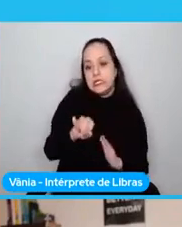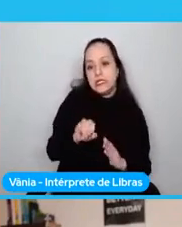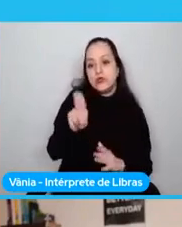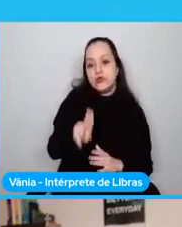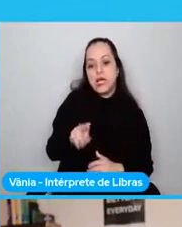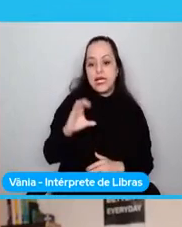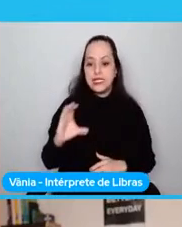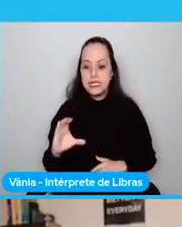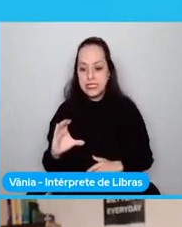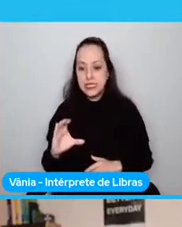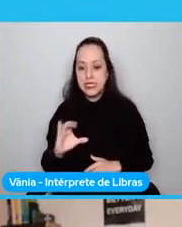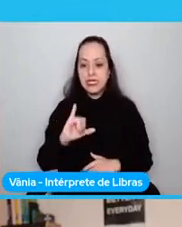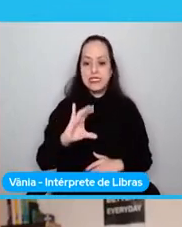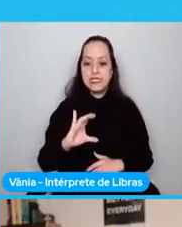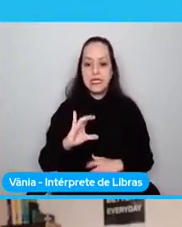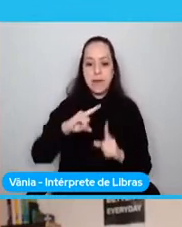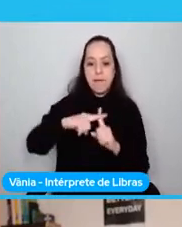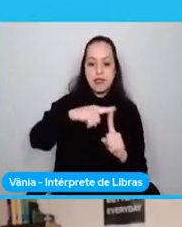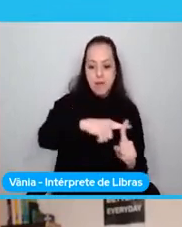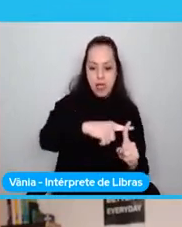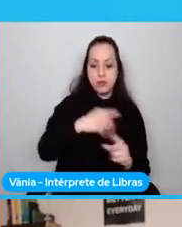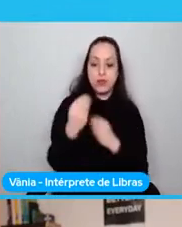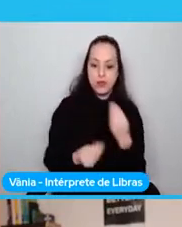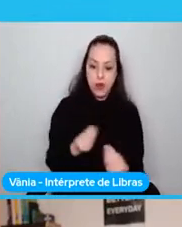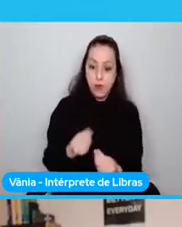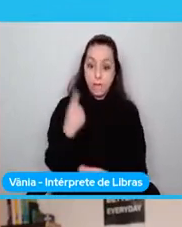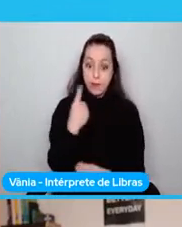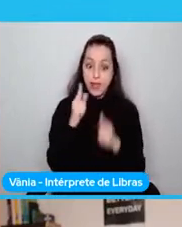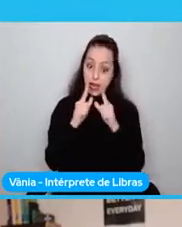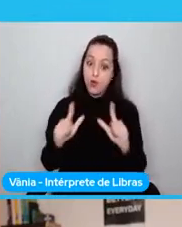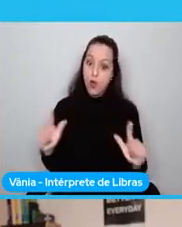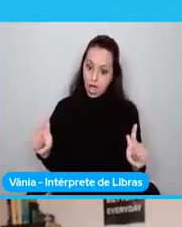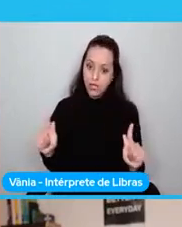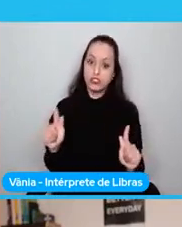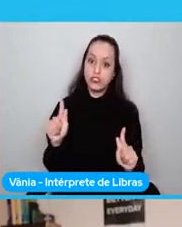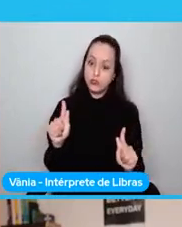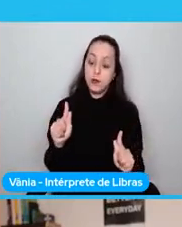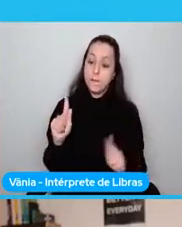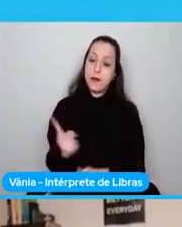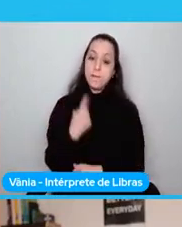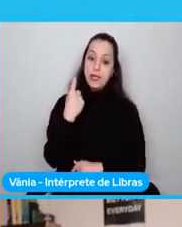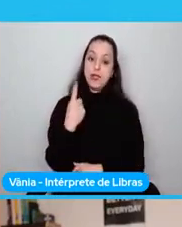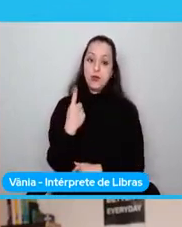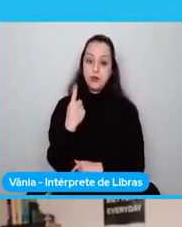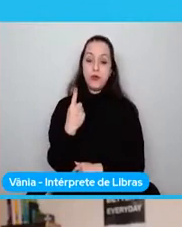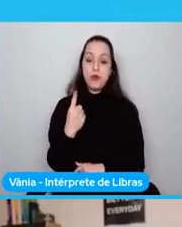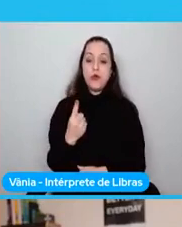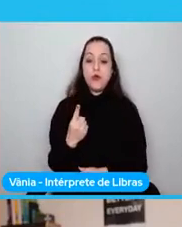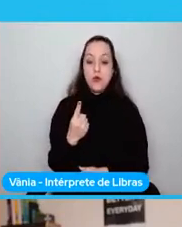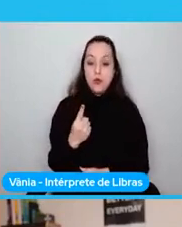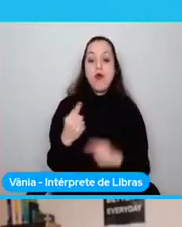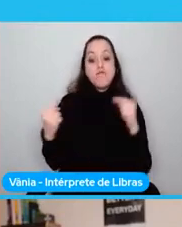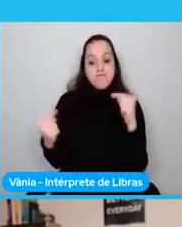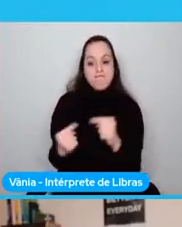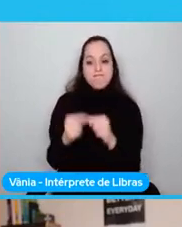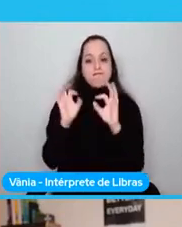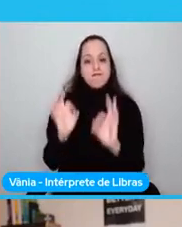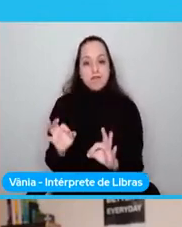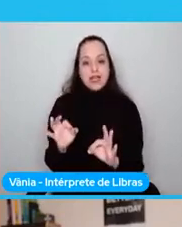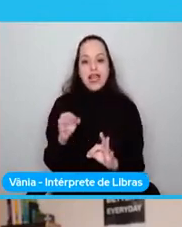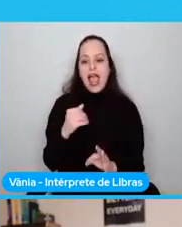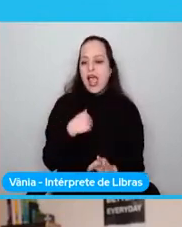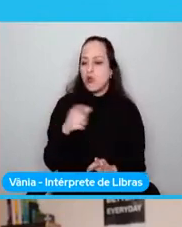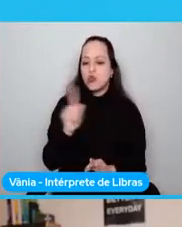que fueron los primeros lenguajes soportados en WebAssembly. El target es que en vez de yo